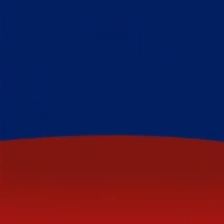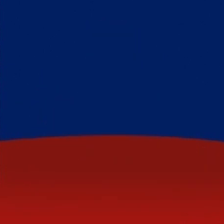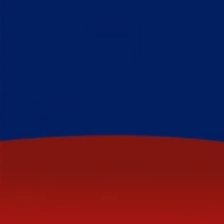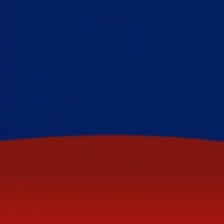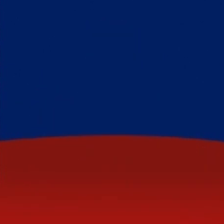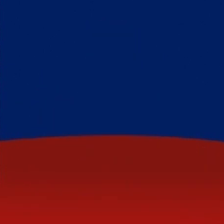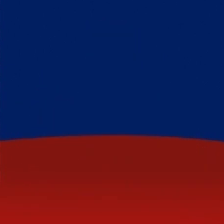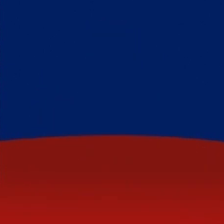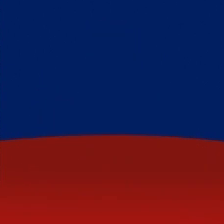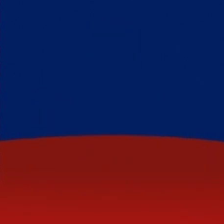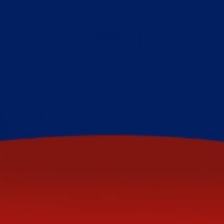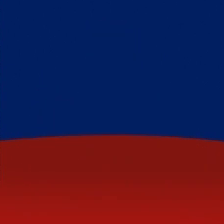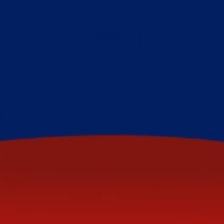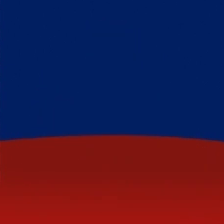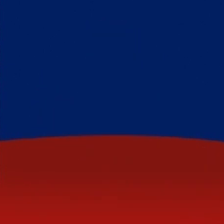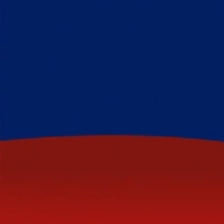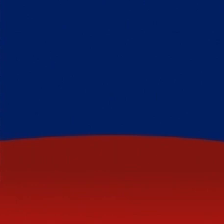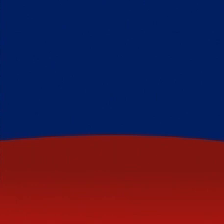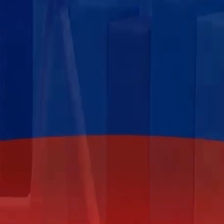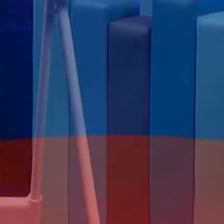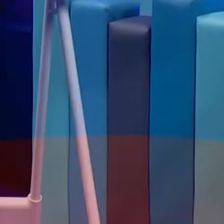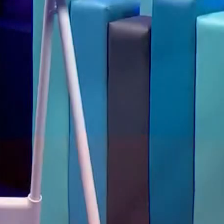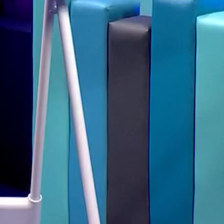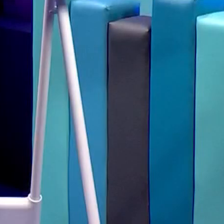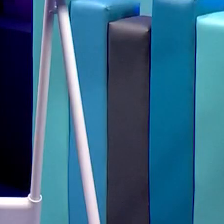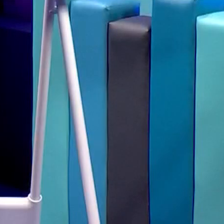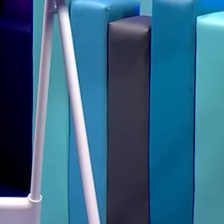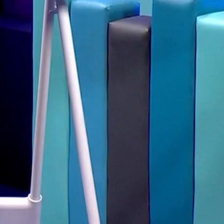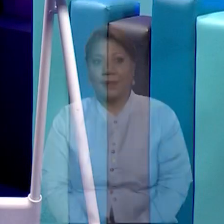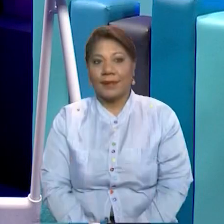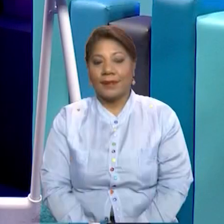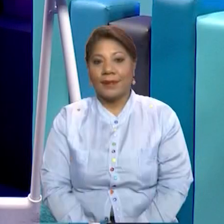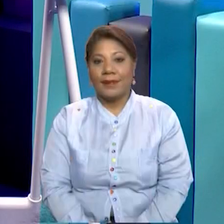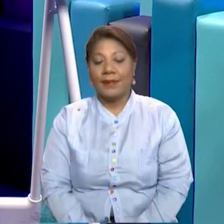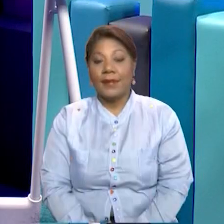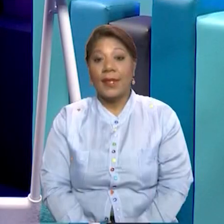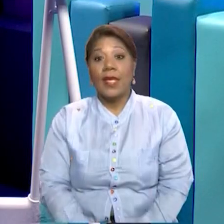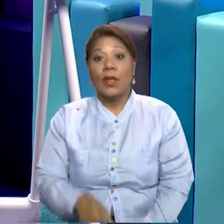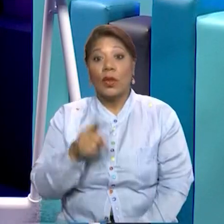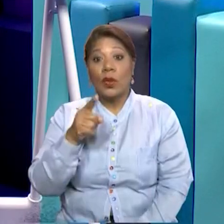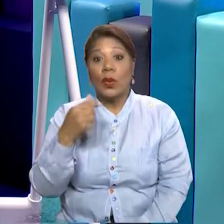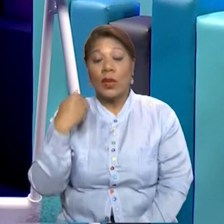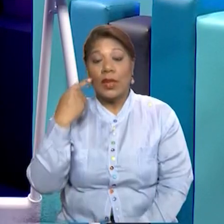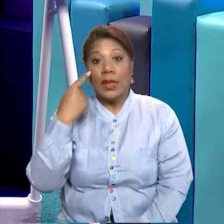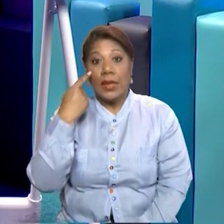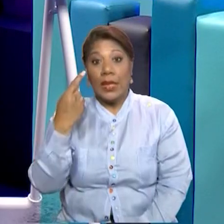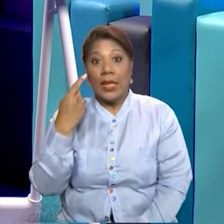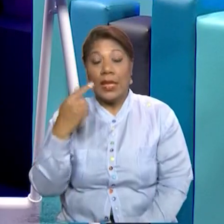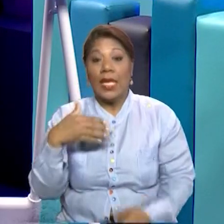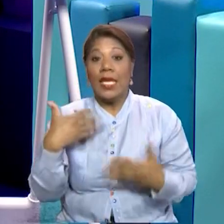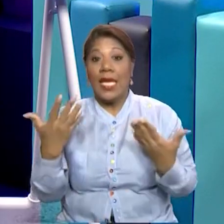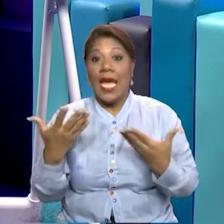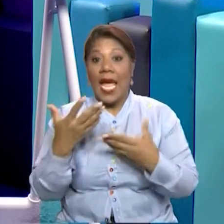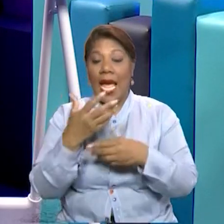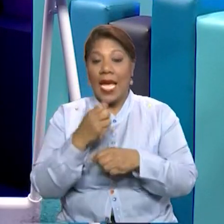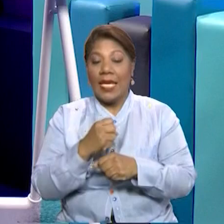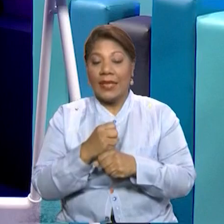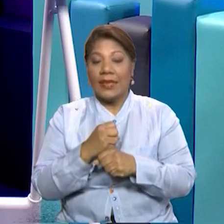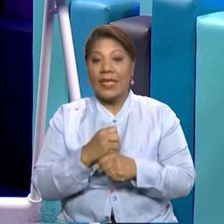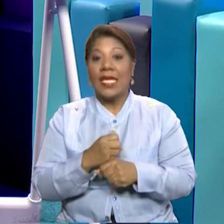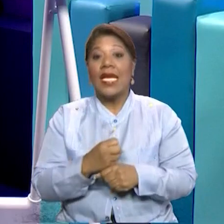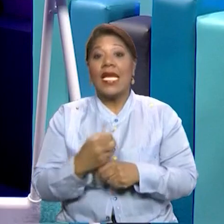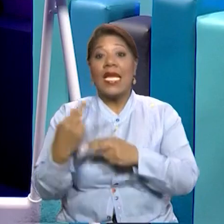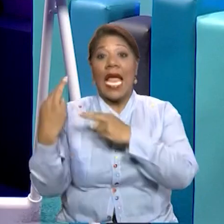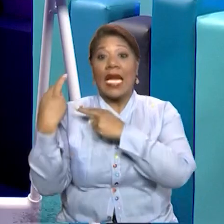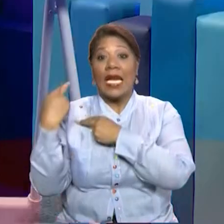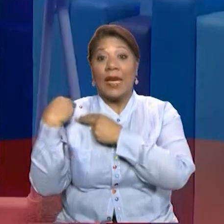información y establecer las relaciones entre los derechos humanos y la responsabilidad del Estado